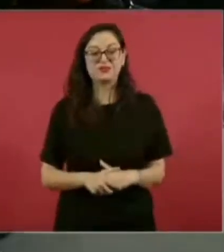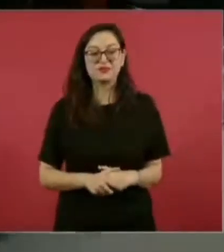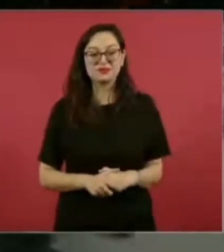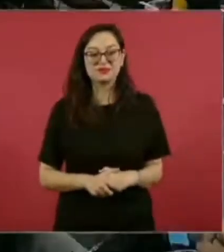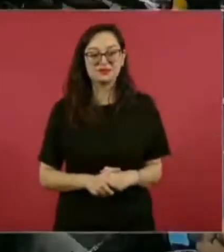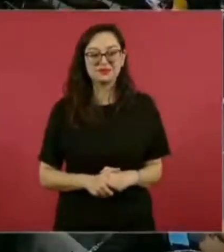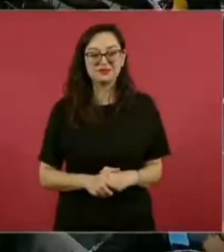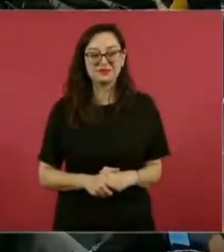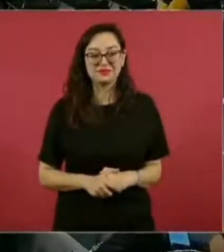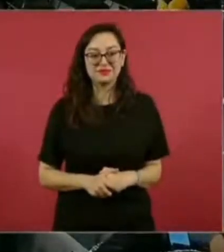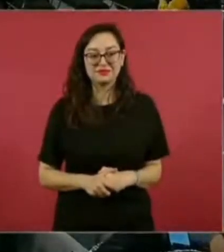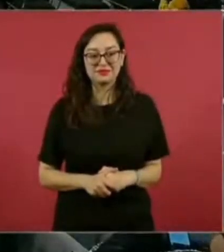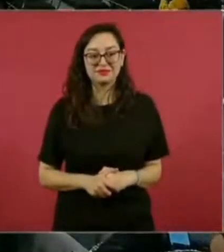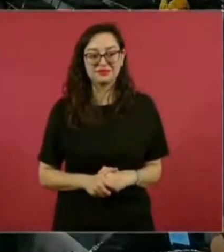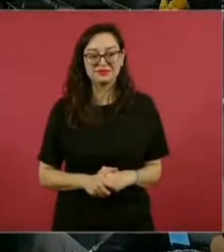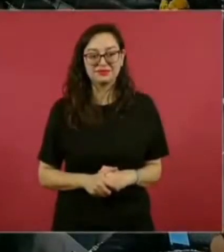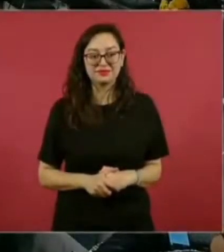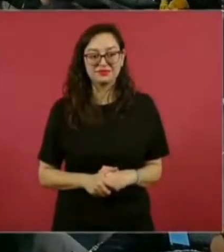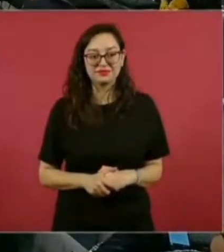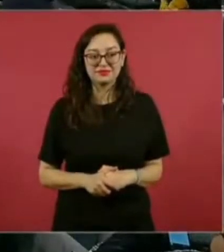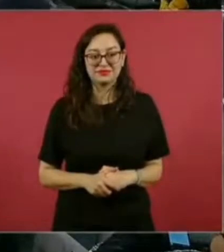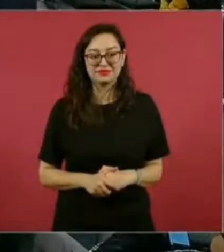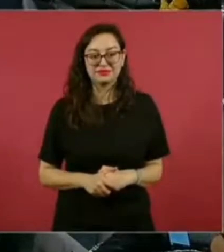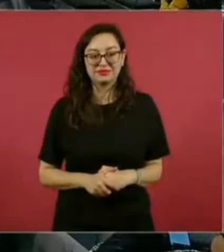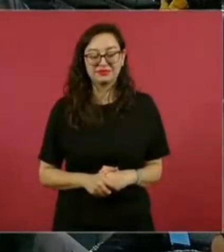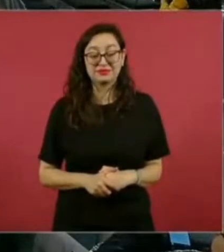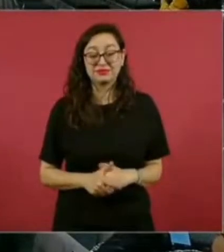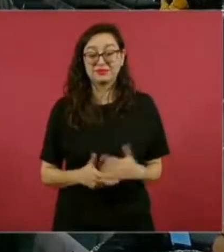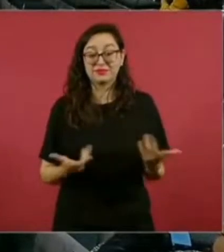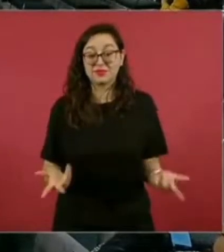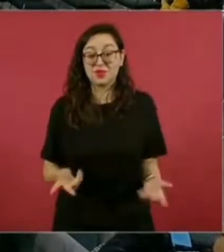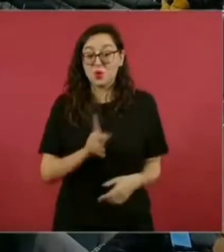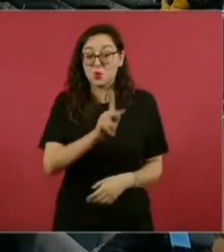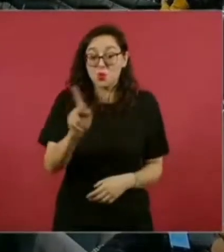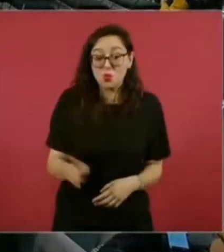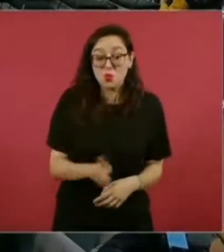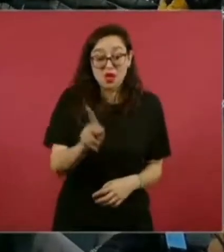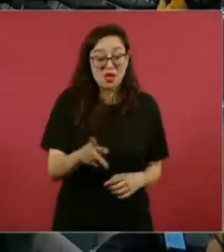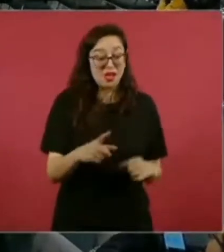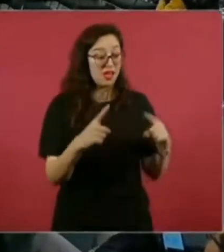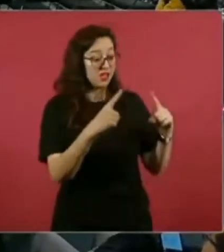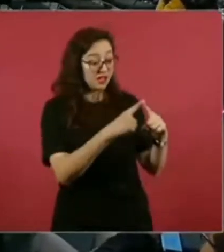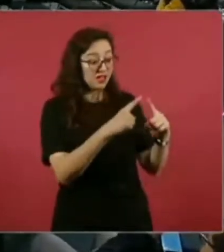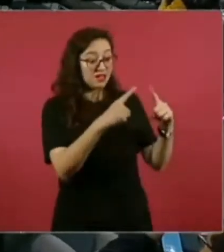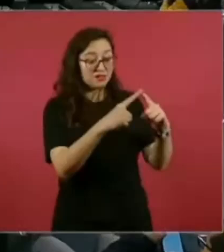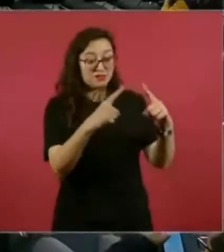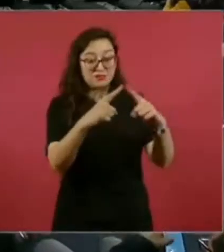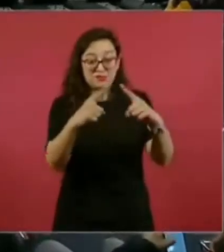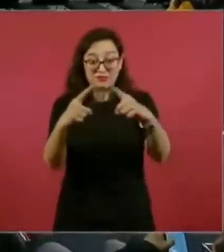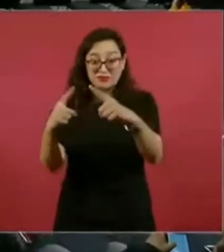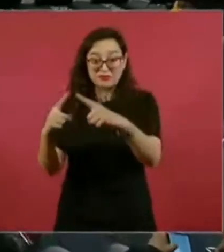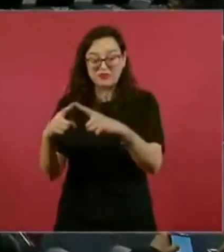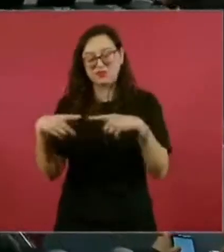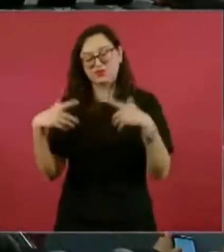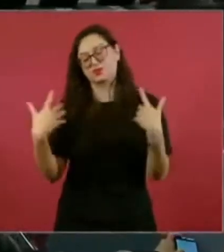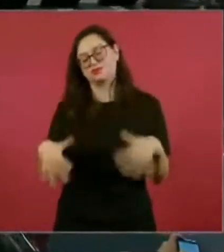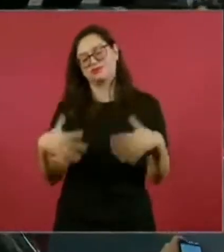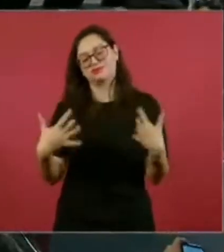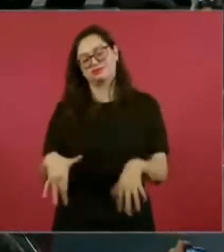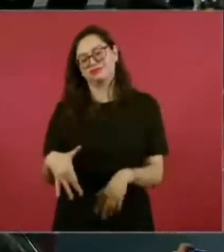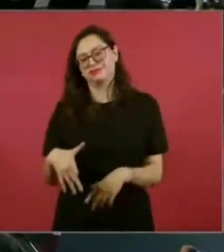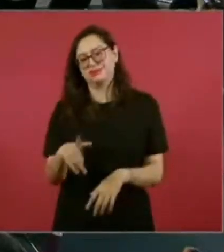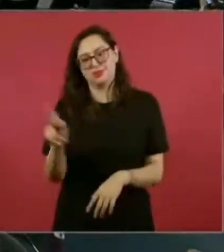Es que los templos de los pueblos son el corazón